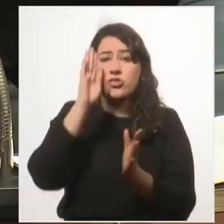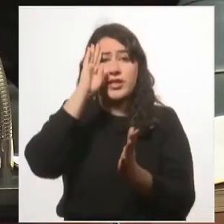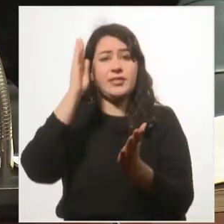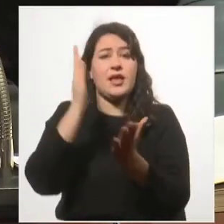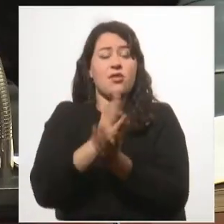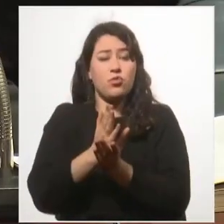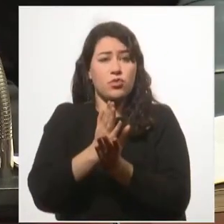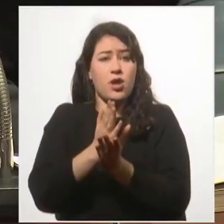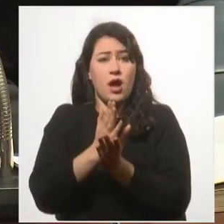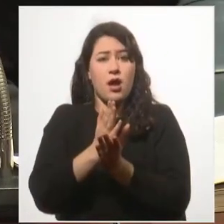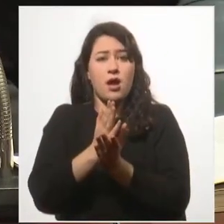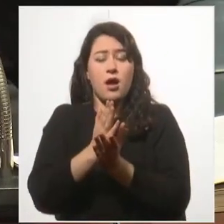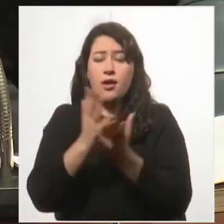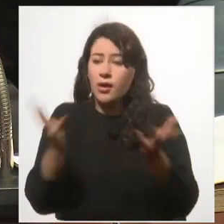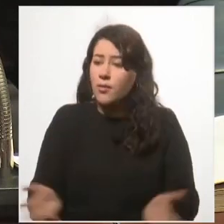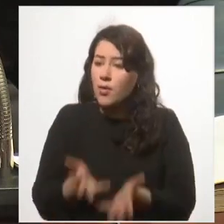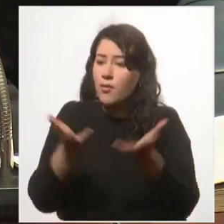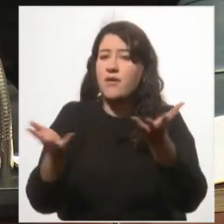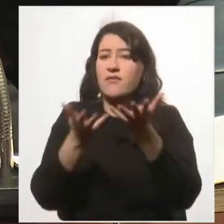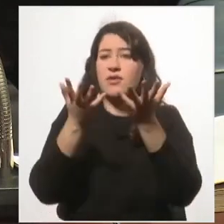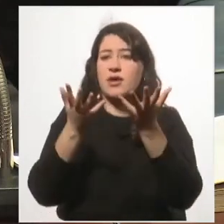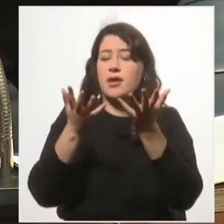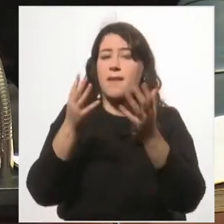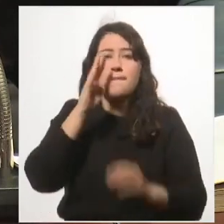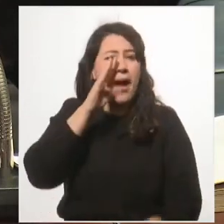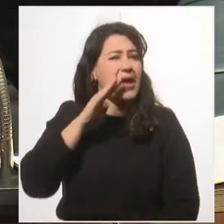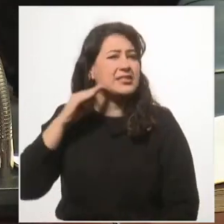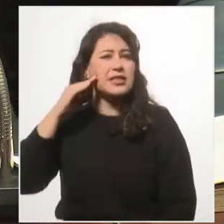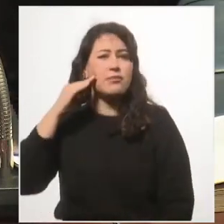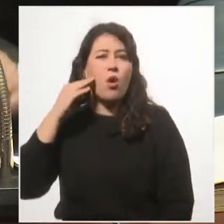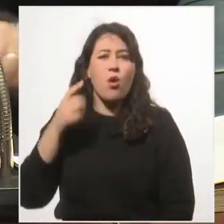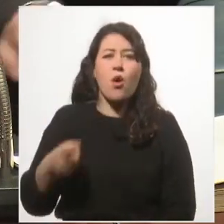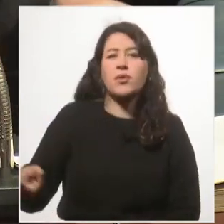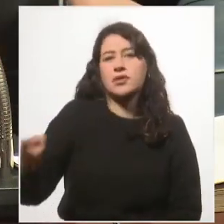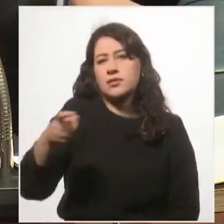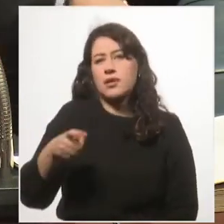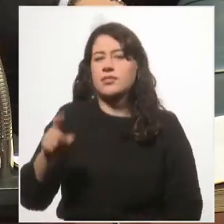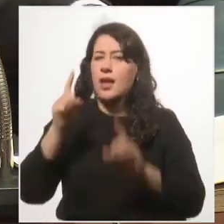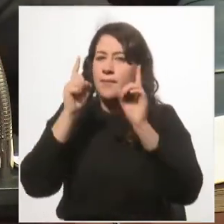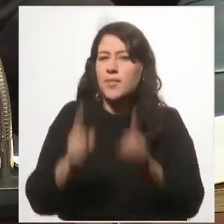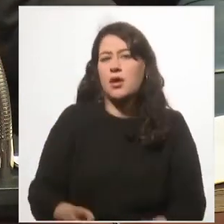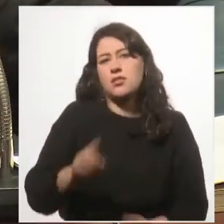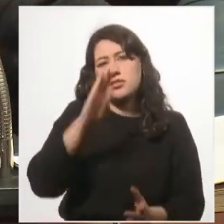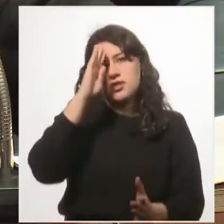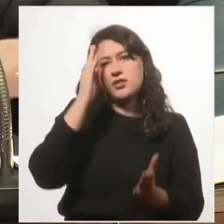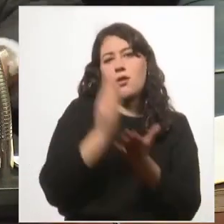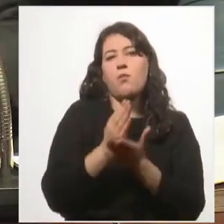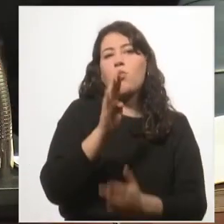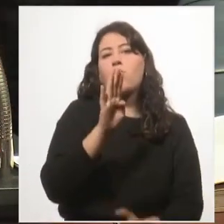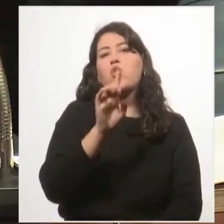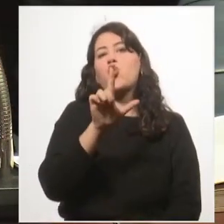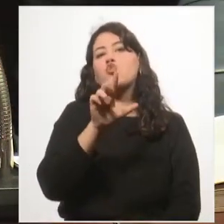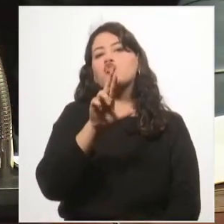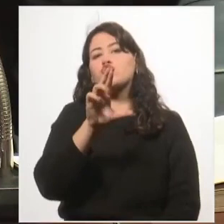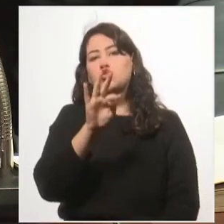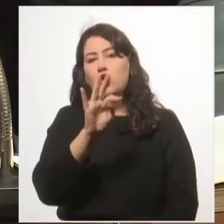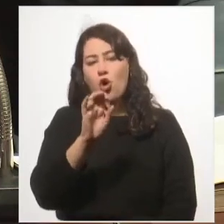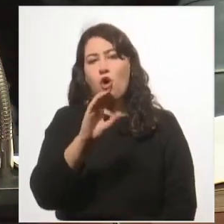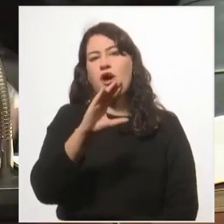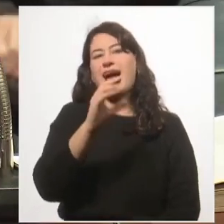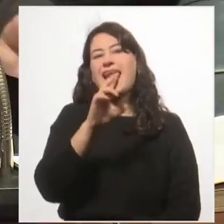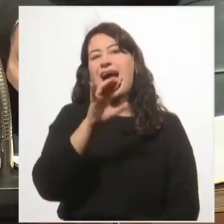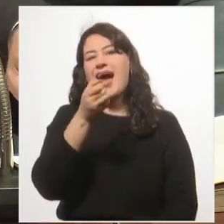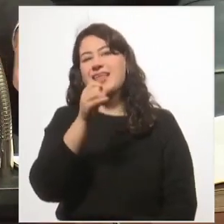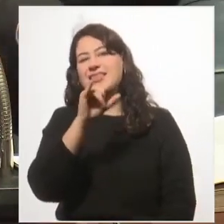promueven los regímenes marxistas y comunistas, sino también las dictaduras plutocráticas las que me preocupan